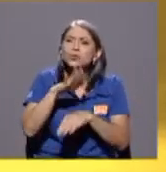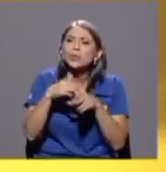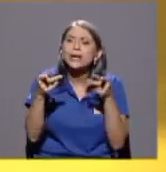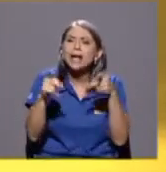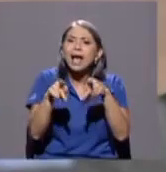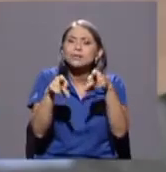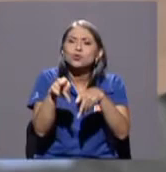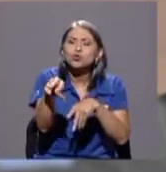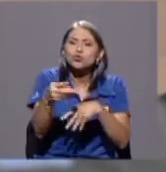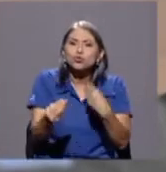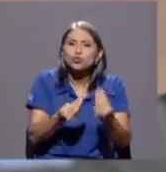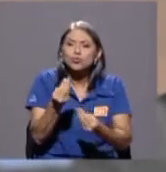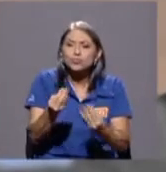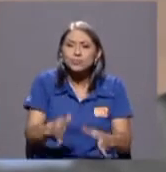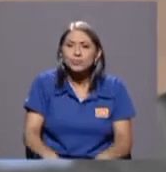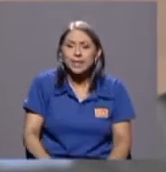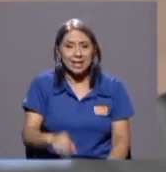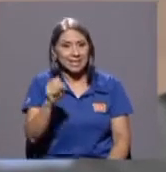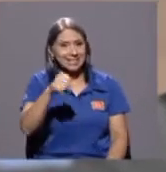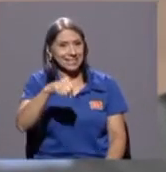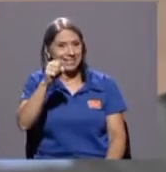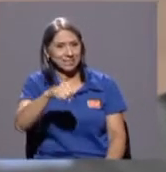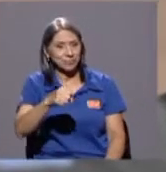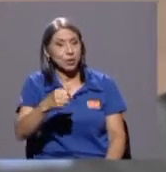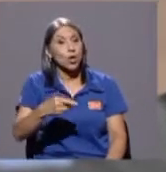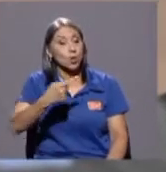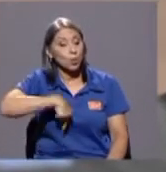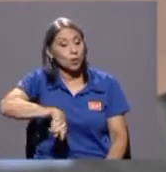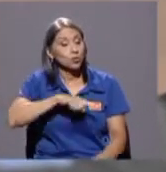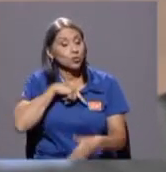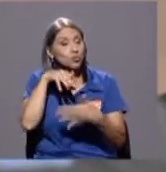Alberto? Sí. En el método de casos